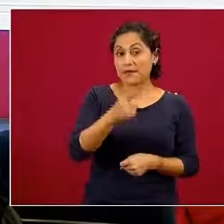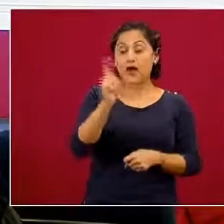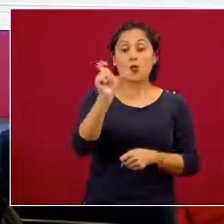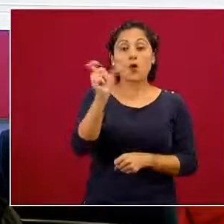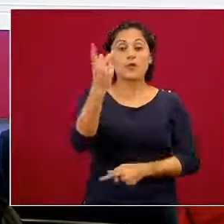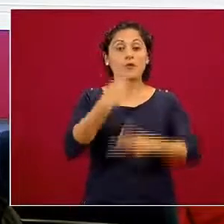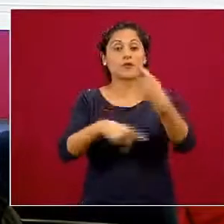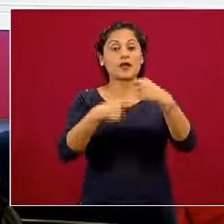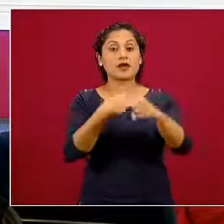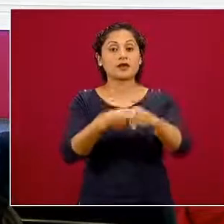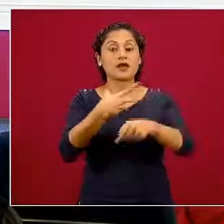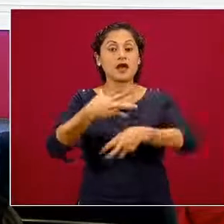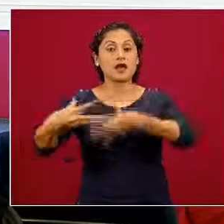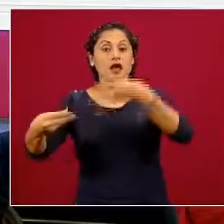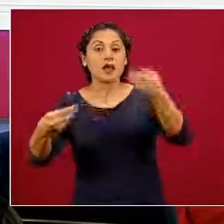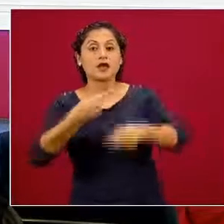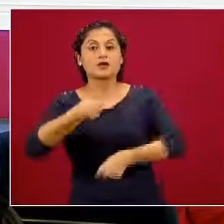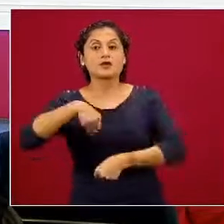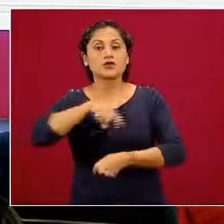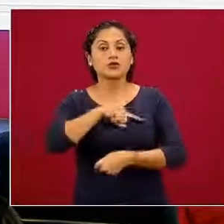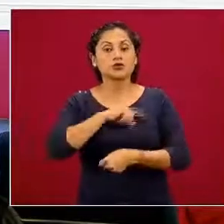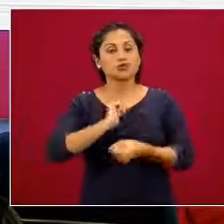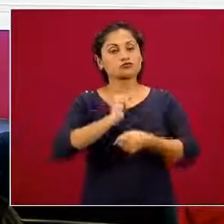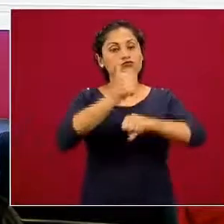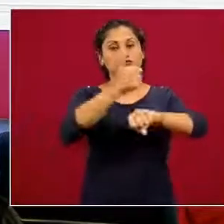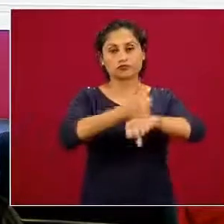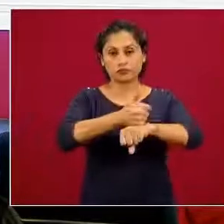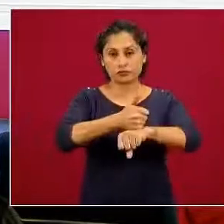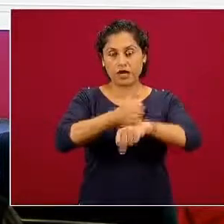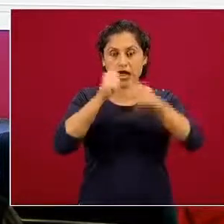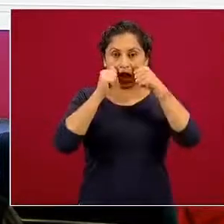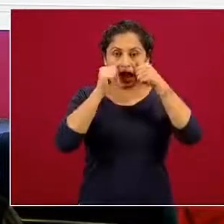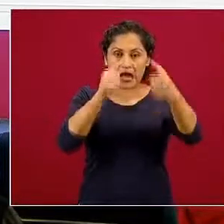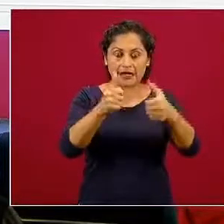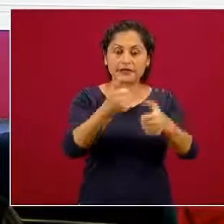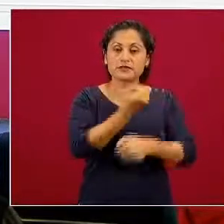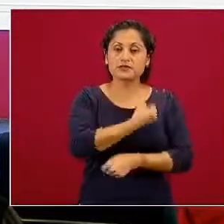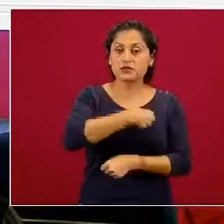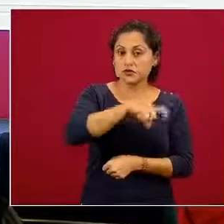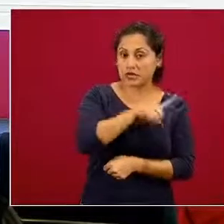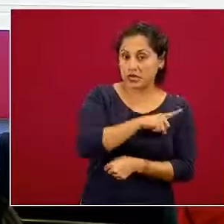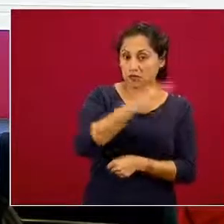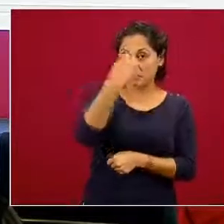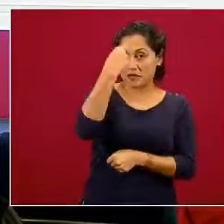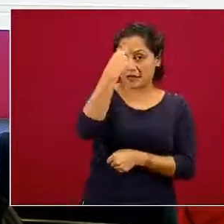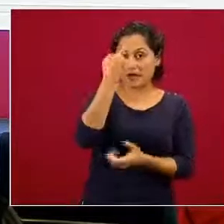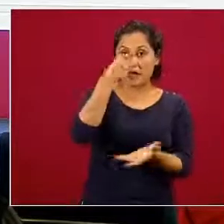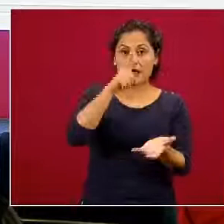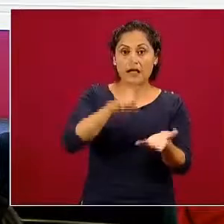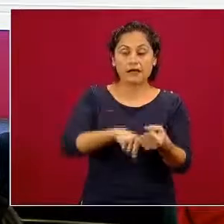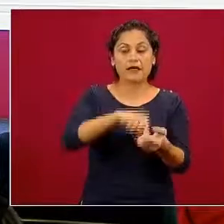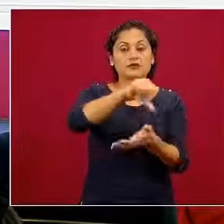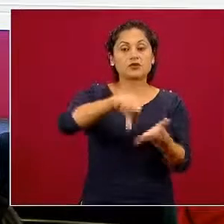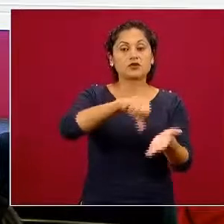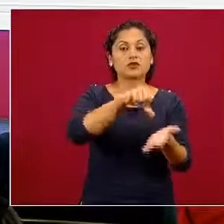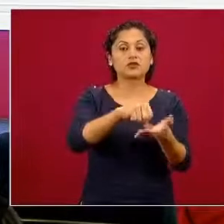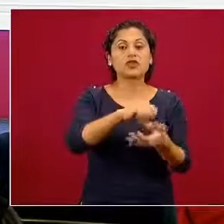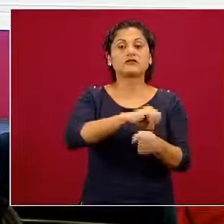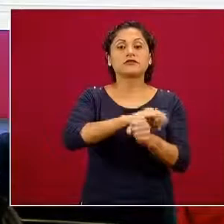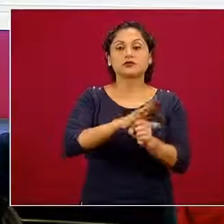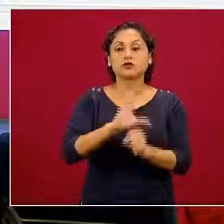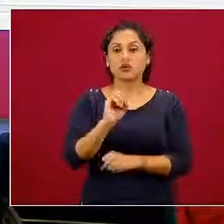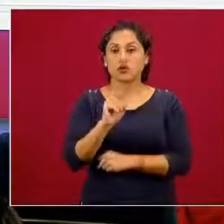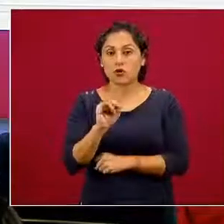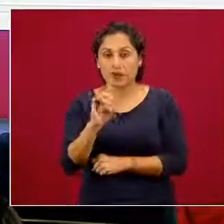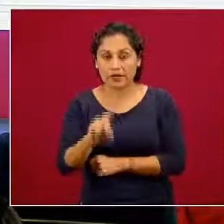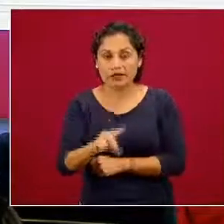implementamos unas brigadas de atención en salud mental para los centros COVID. Inicialmente, después se hizo extensivo para otras